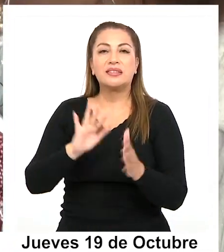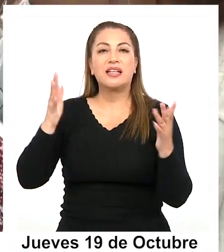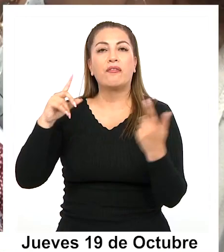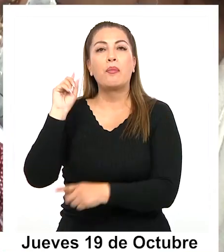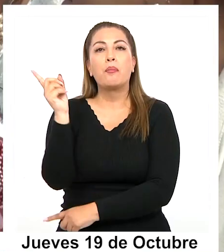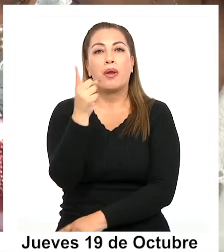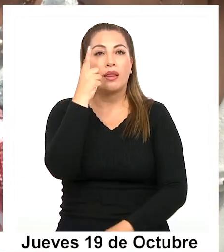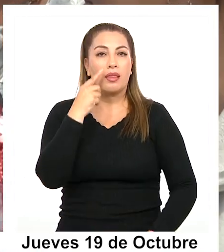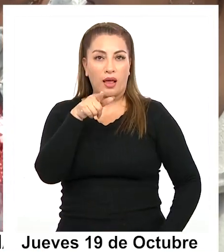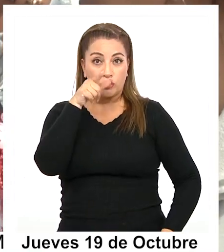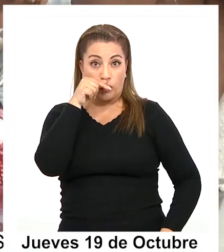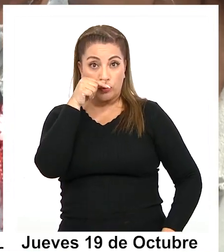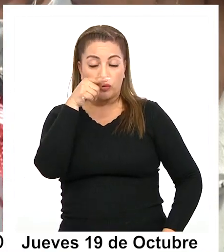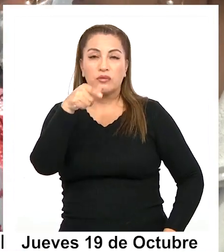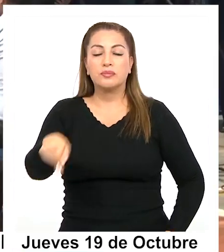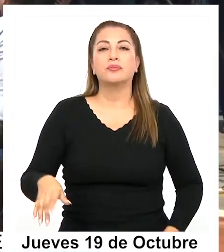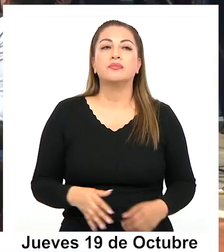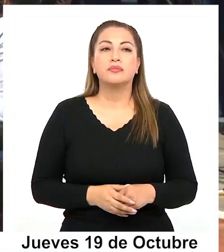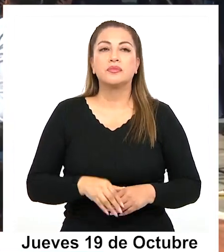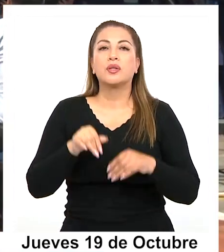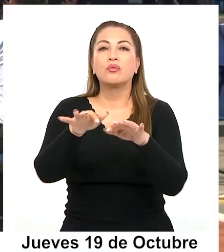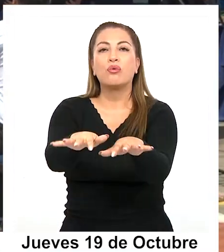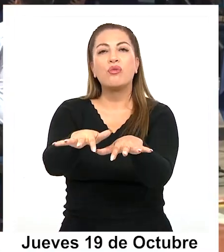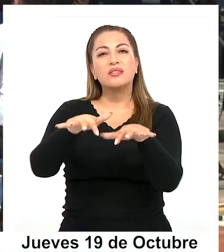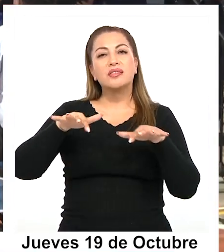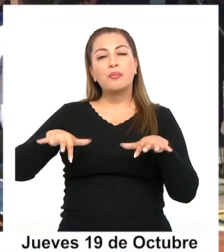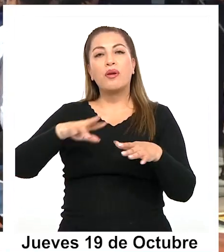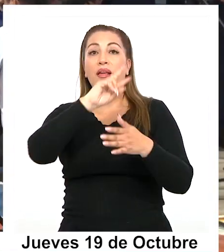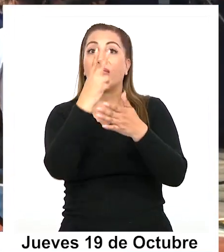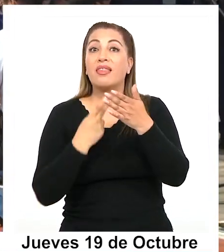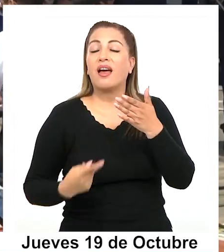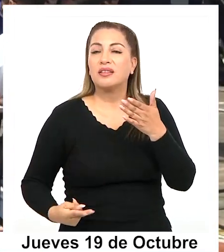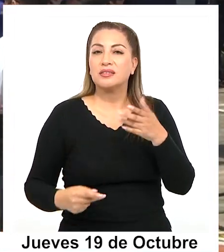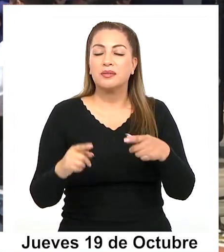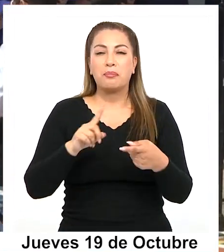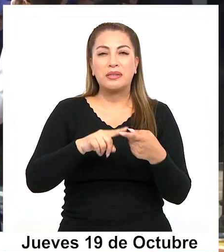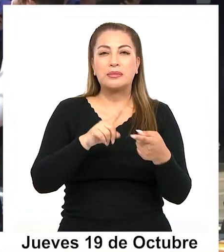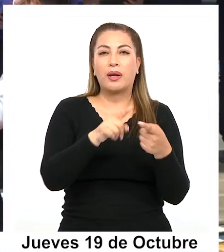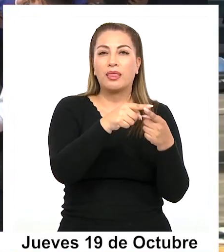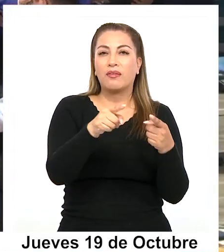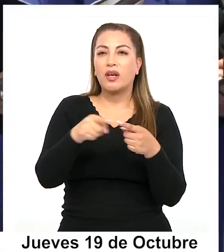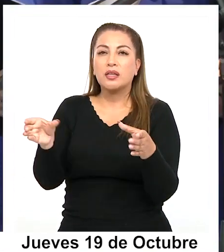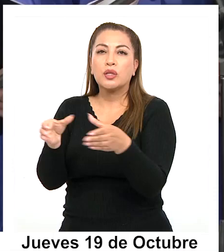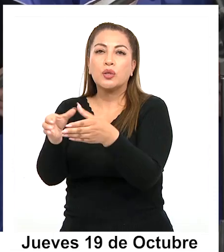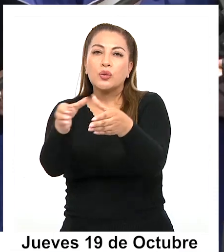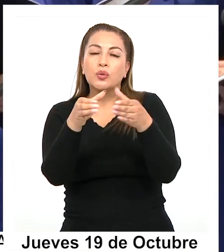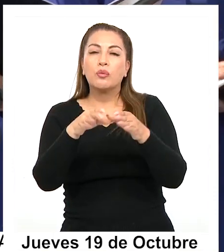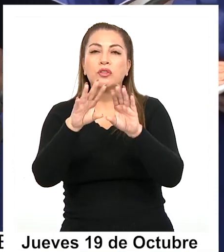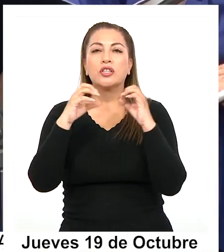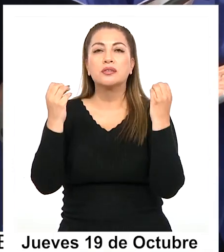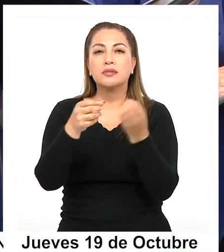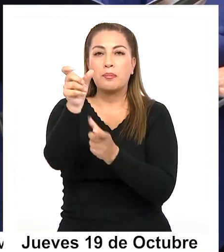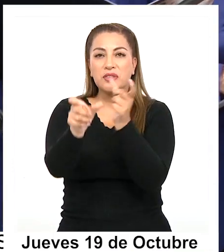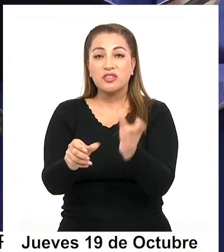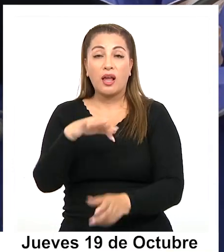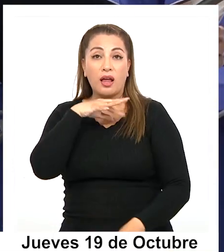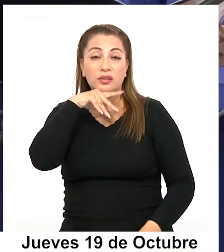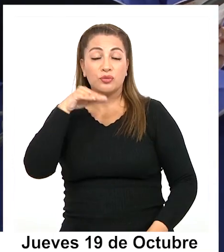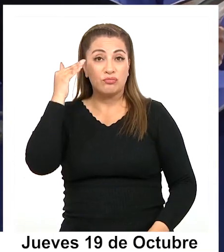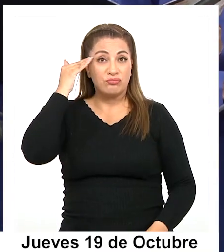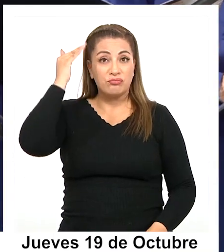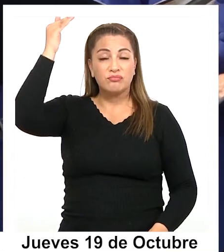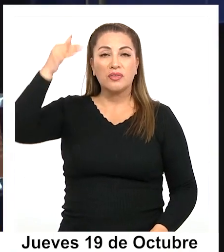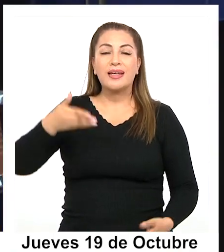día de octubre. Con una ceremonia artística en la que participaron distintos clubes y organizaciones de personas mayores,